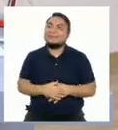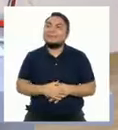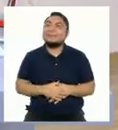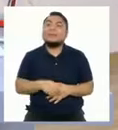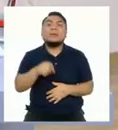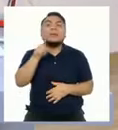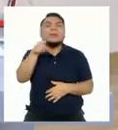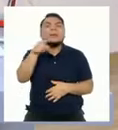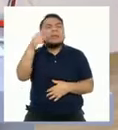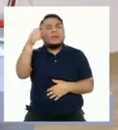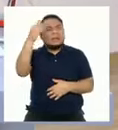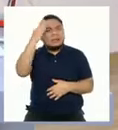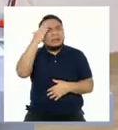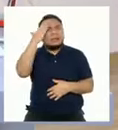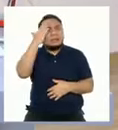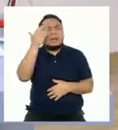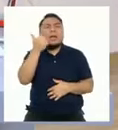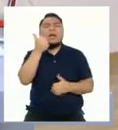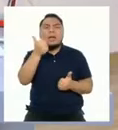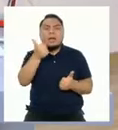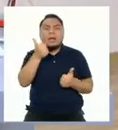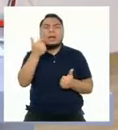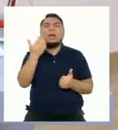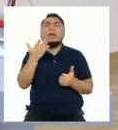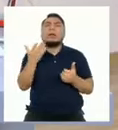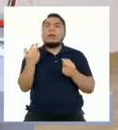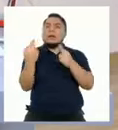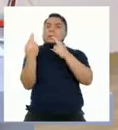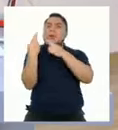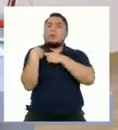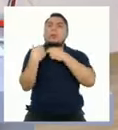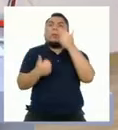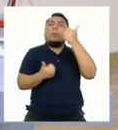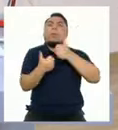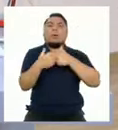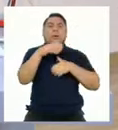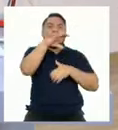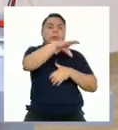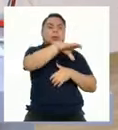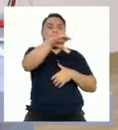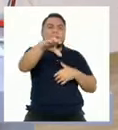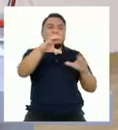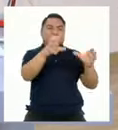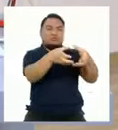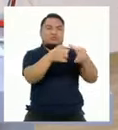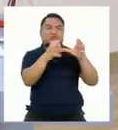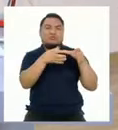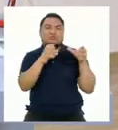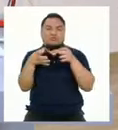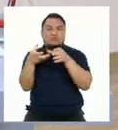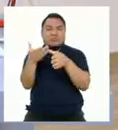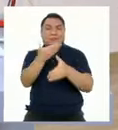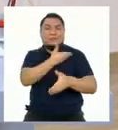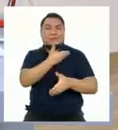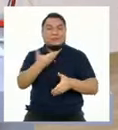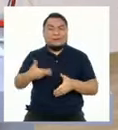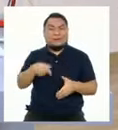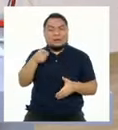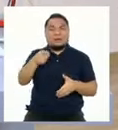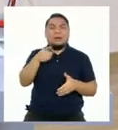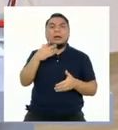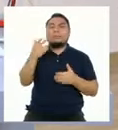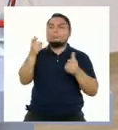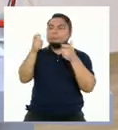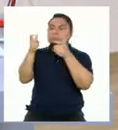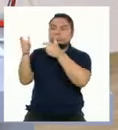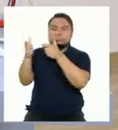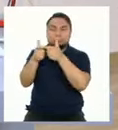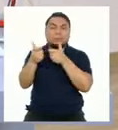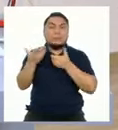Creo que es bueno saber qué funciones cumplen las distintas entidades del Estado para regular los servicios que recibimos las y los